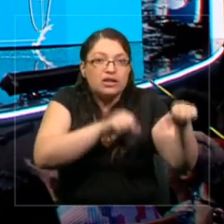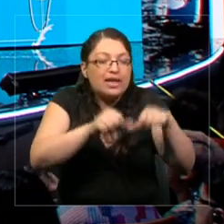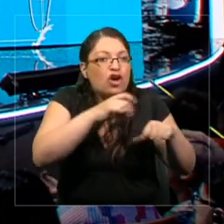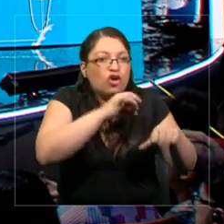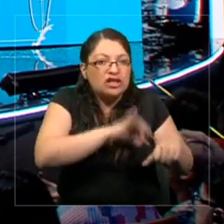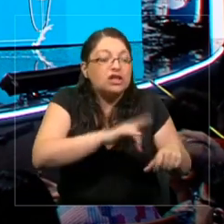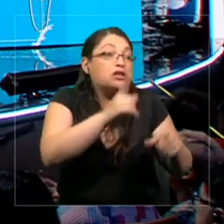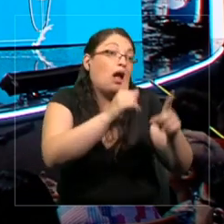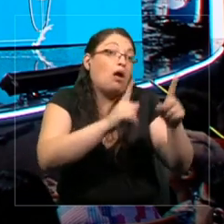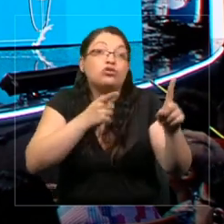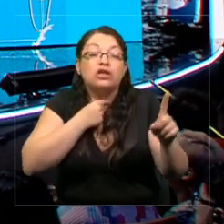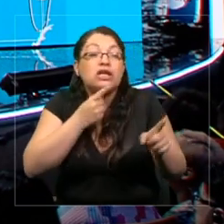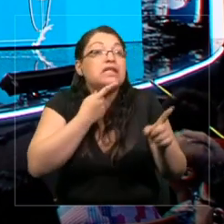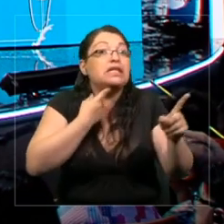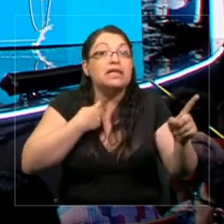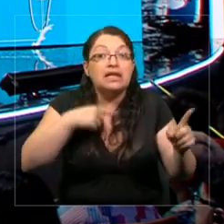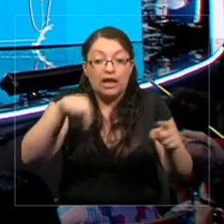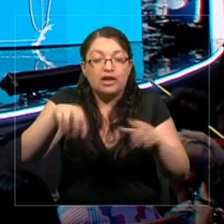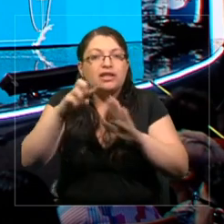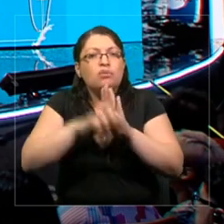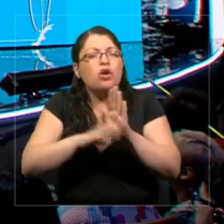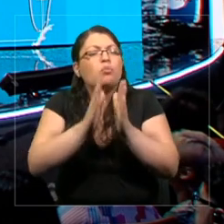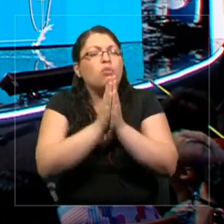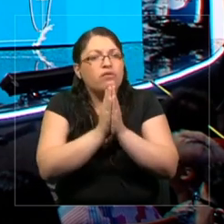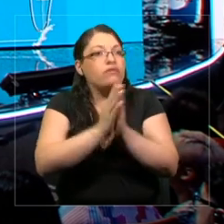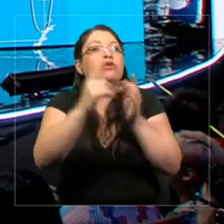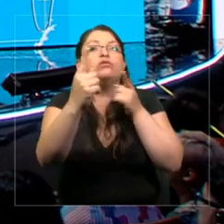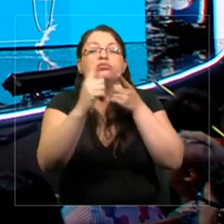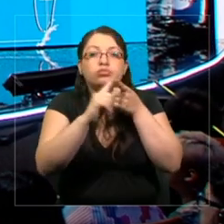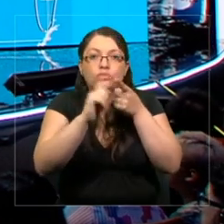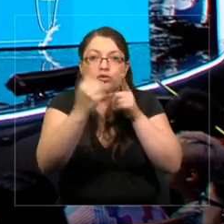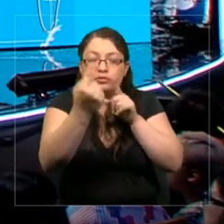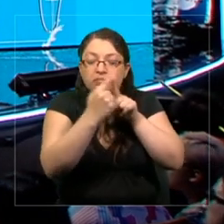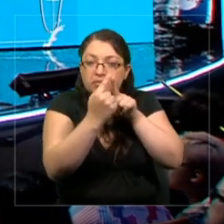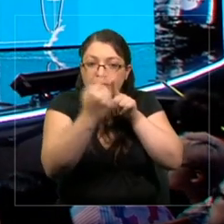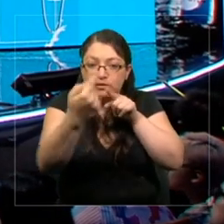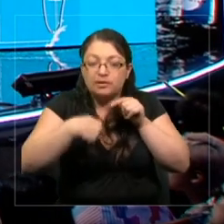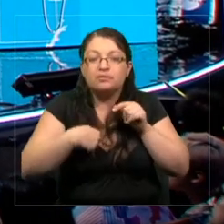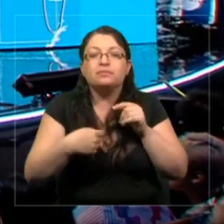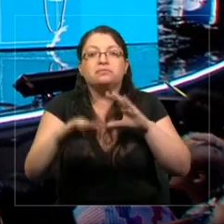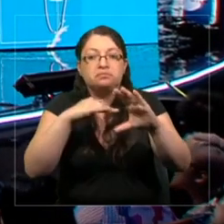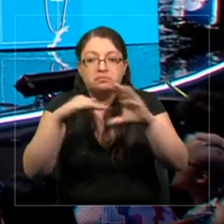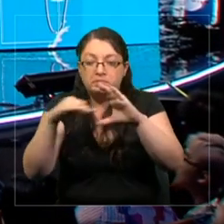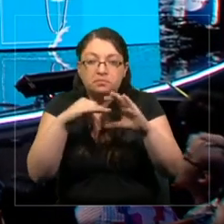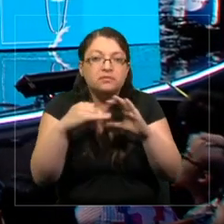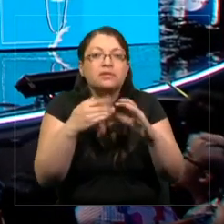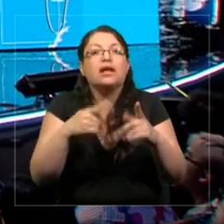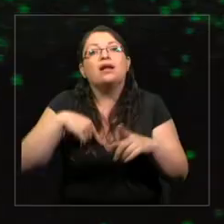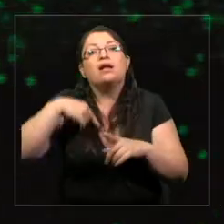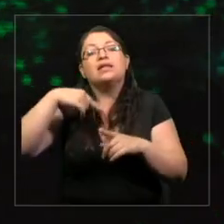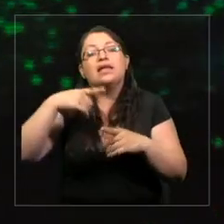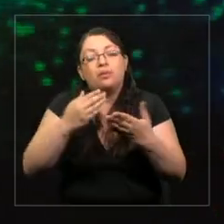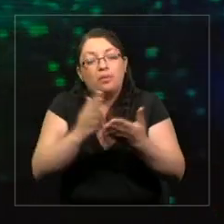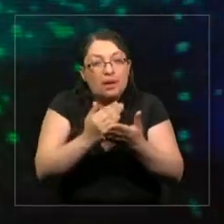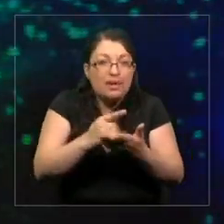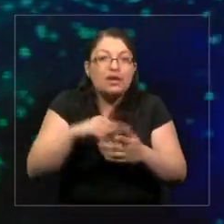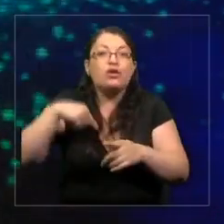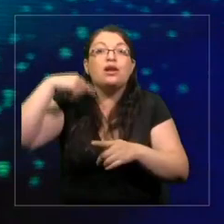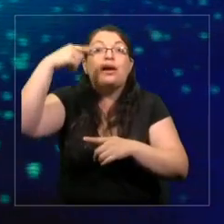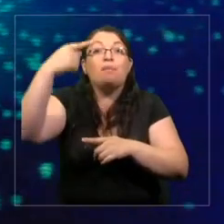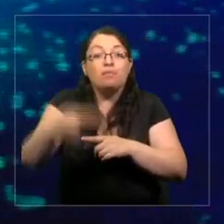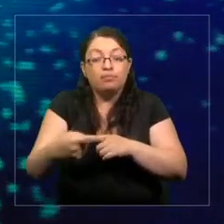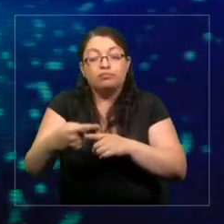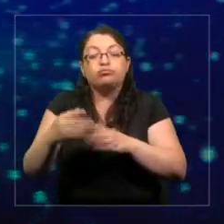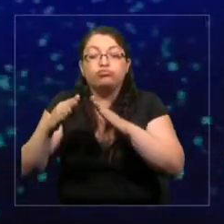interesados en este programa, por favor, contáctenos. Estamos preparando la próxima expedición y está